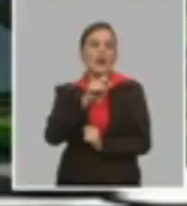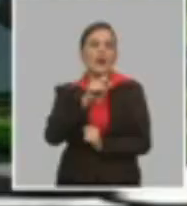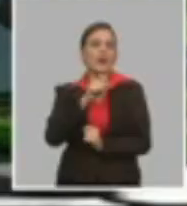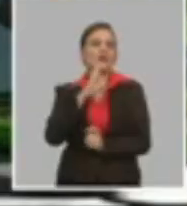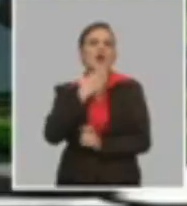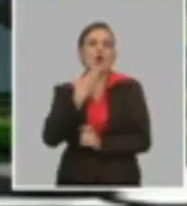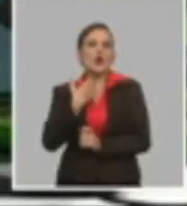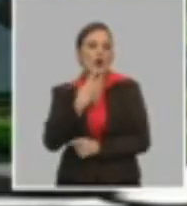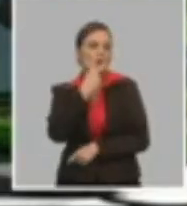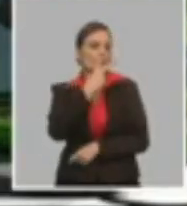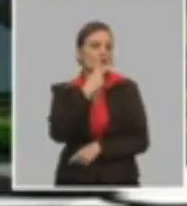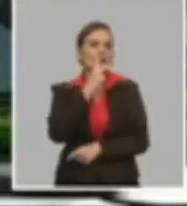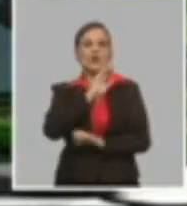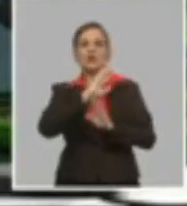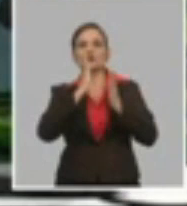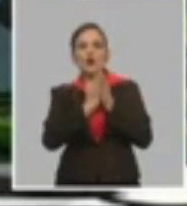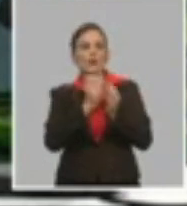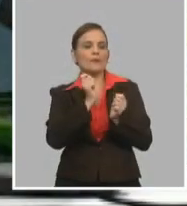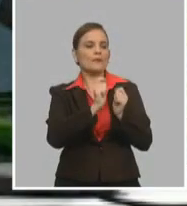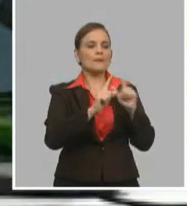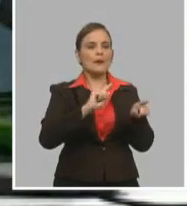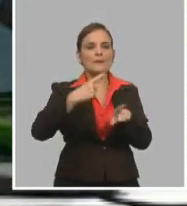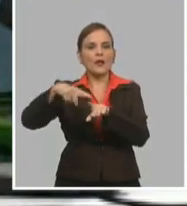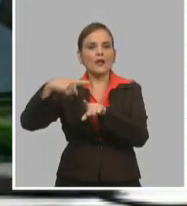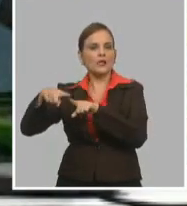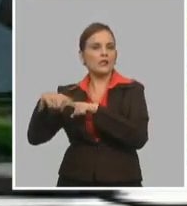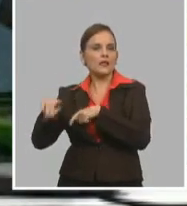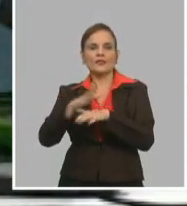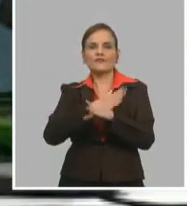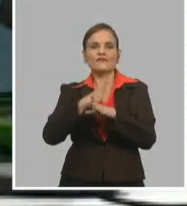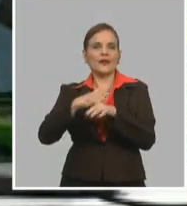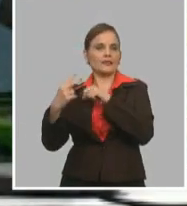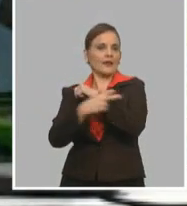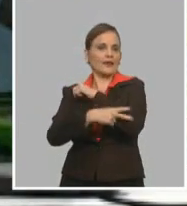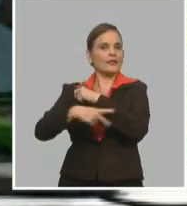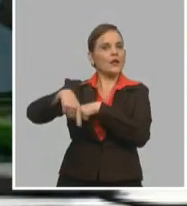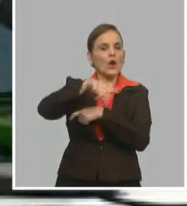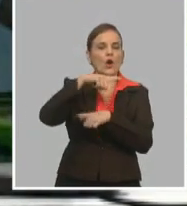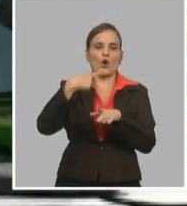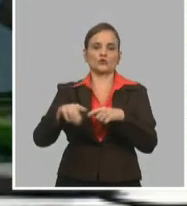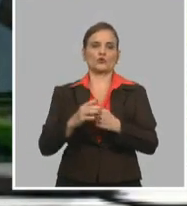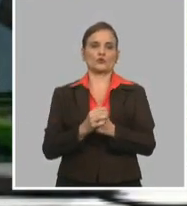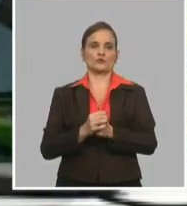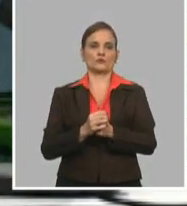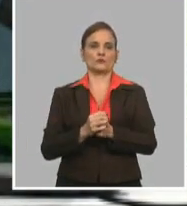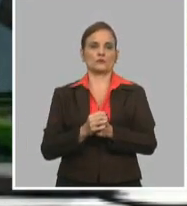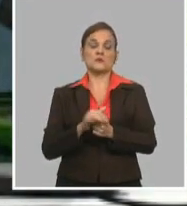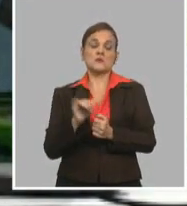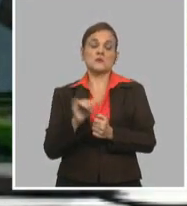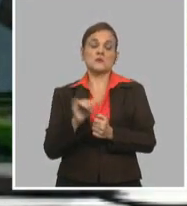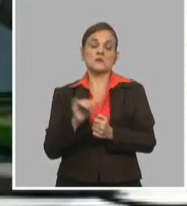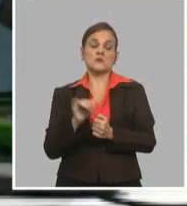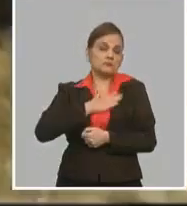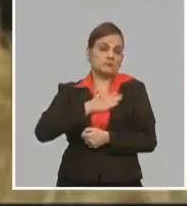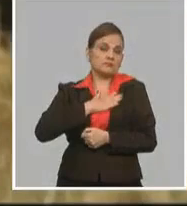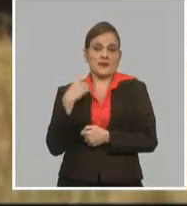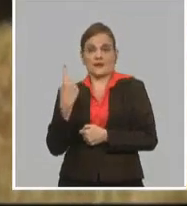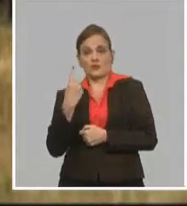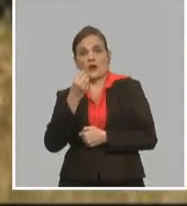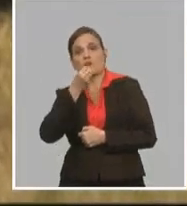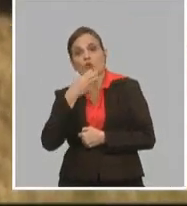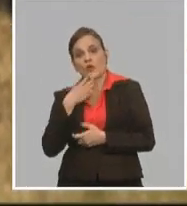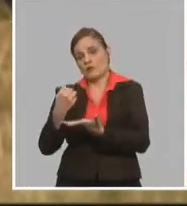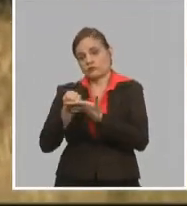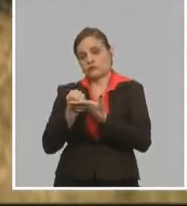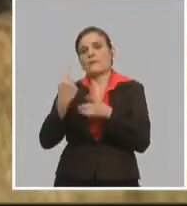inversiones. ¿Cómo atendíamos las inversiones? Teniendo inversiones nacionales muy importantes. En circunstancias de complejidad para